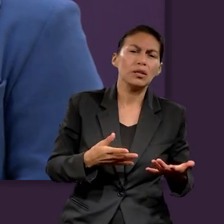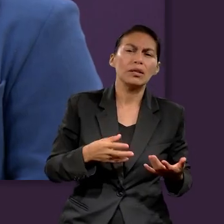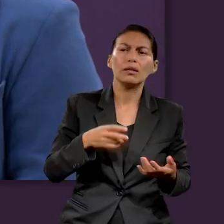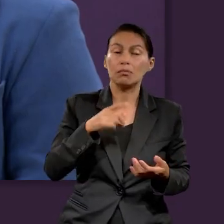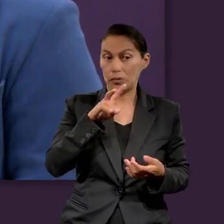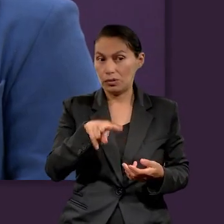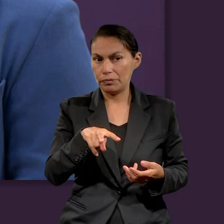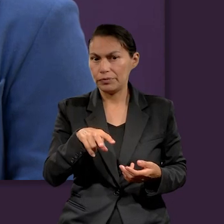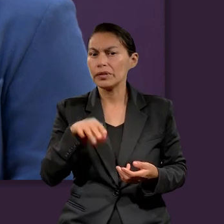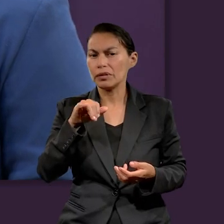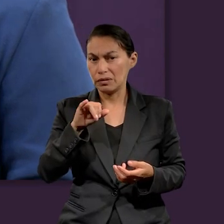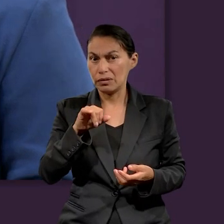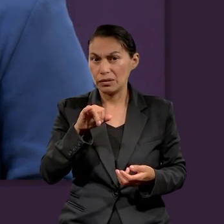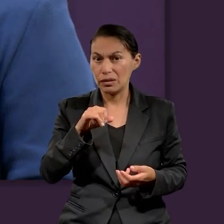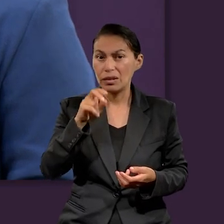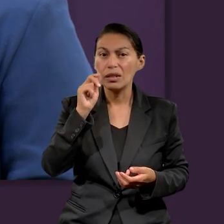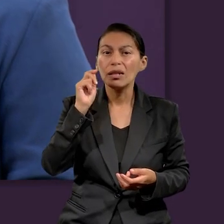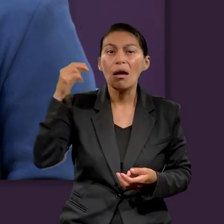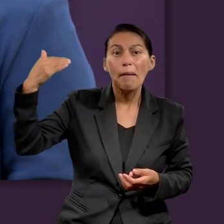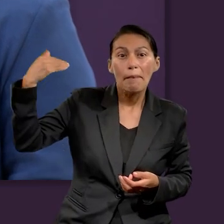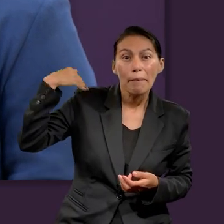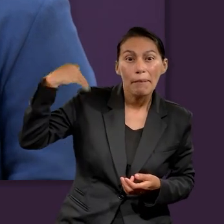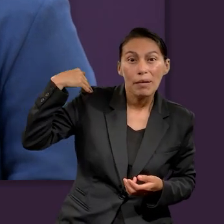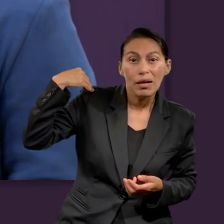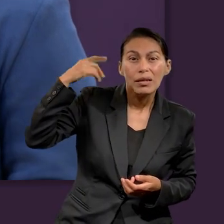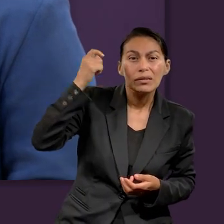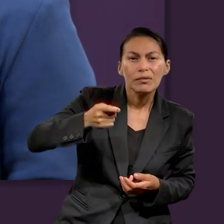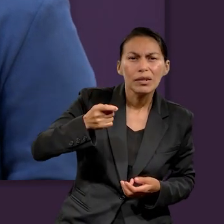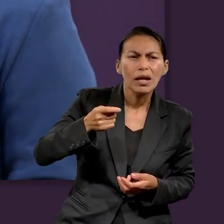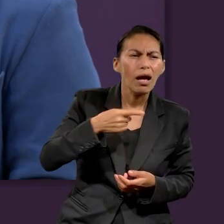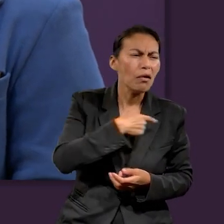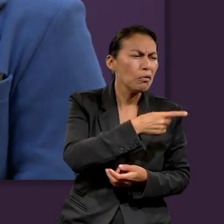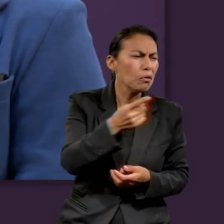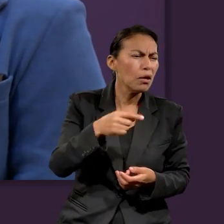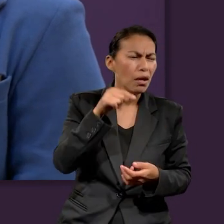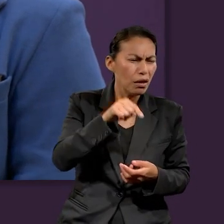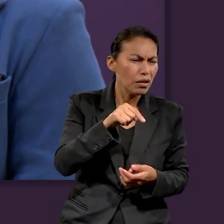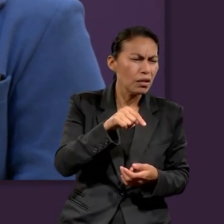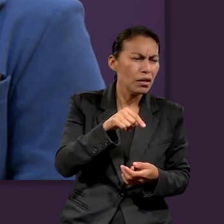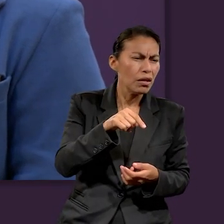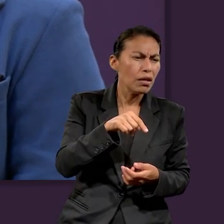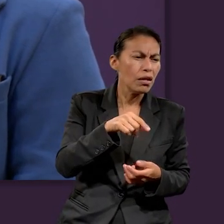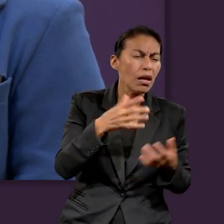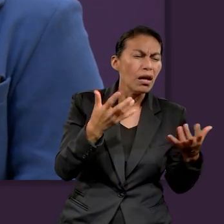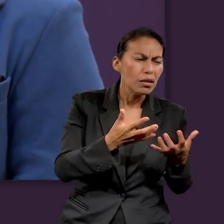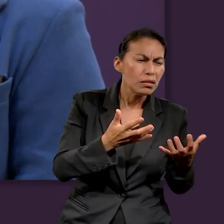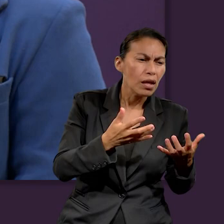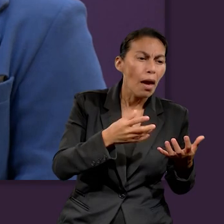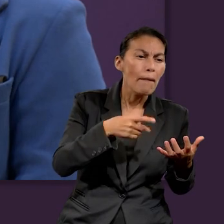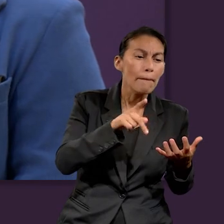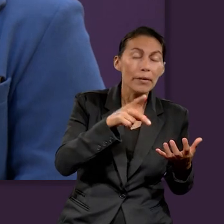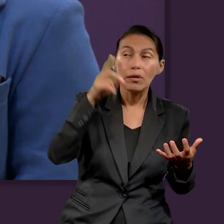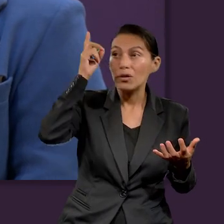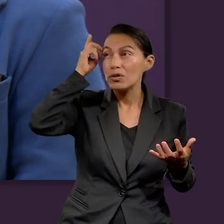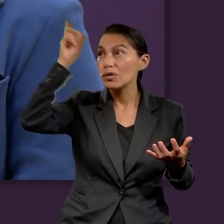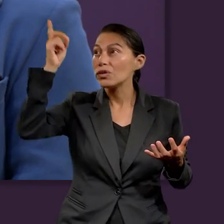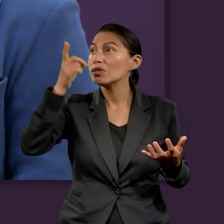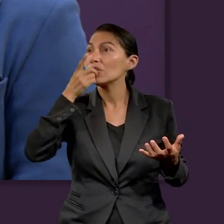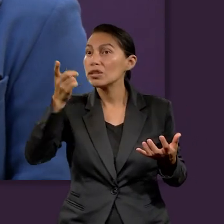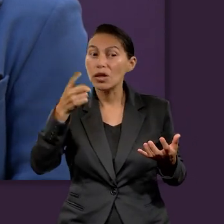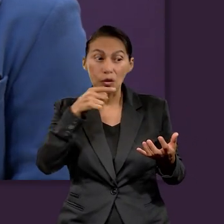tanto de que deja de hacer lo que estás haciendo. Podemos estar aquí, pero ese llamado también es para nosotros.